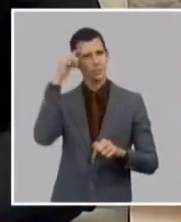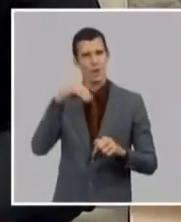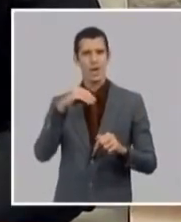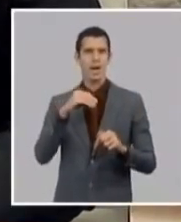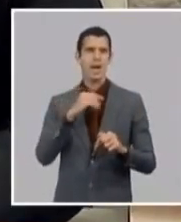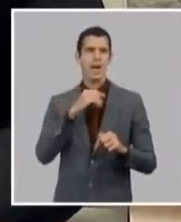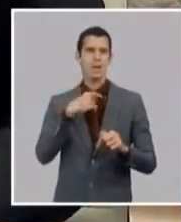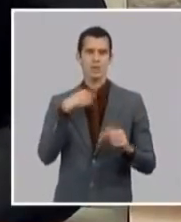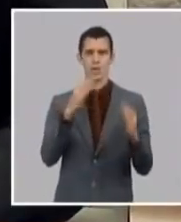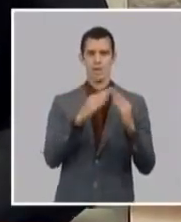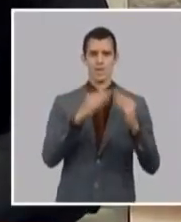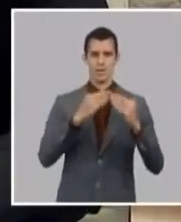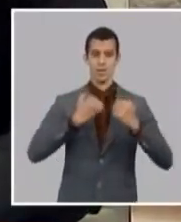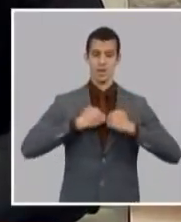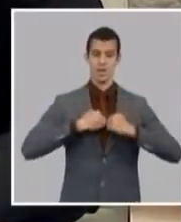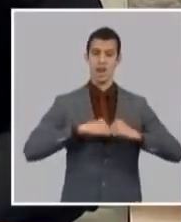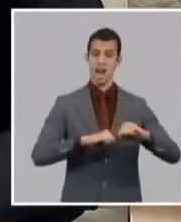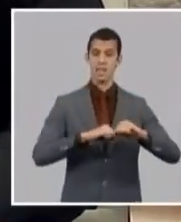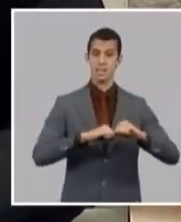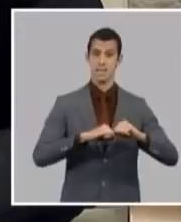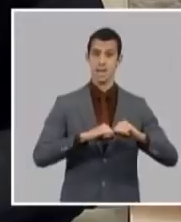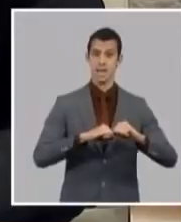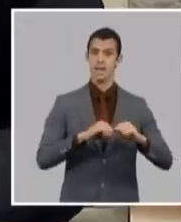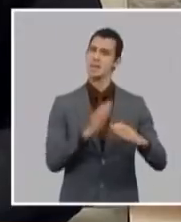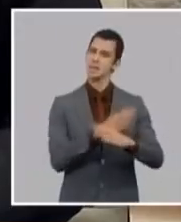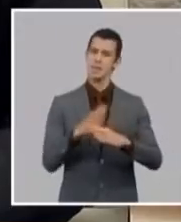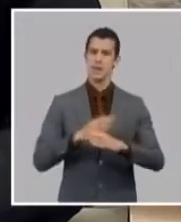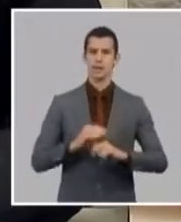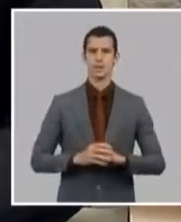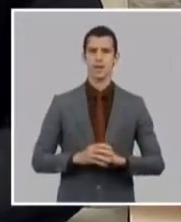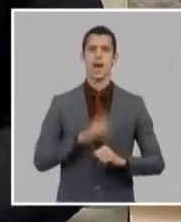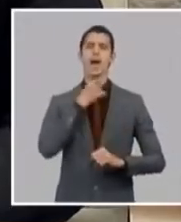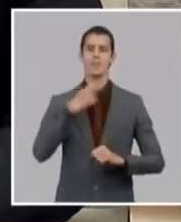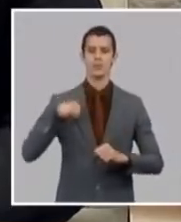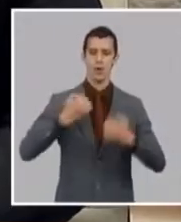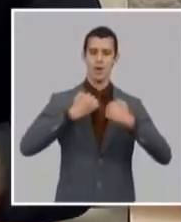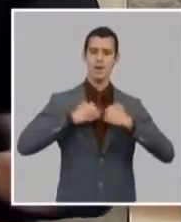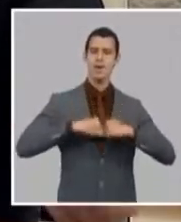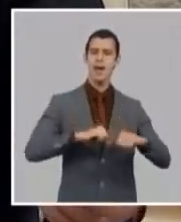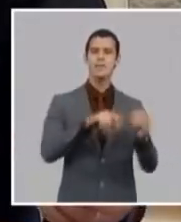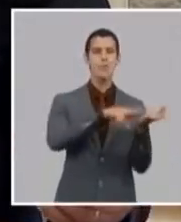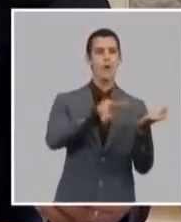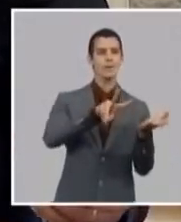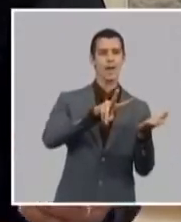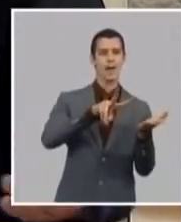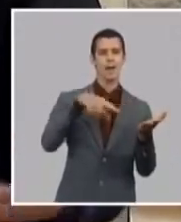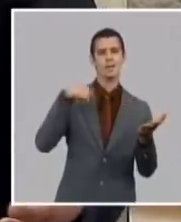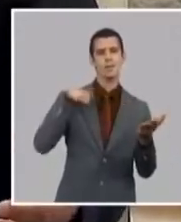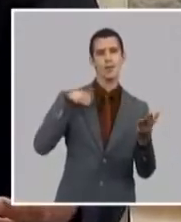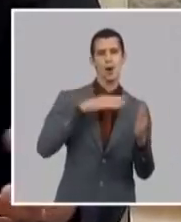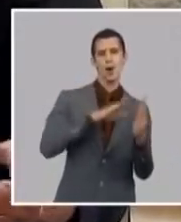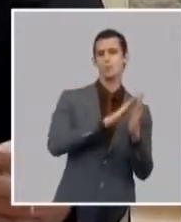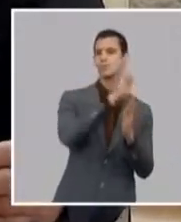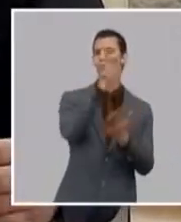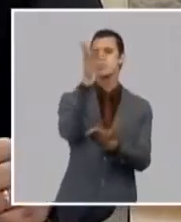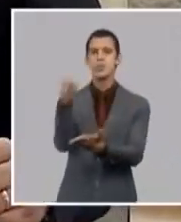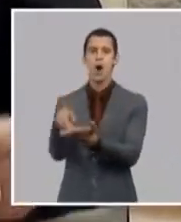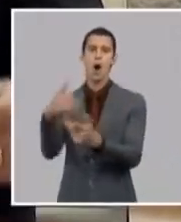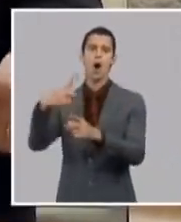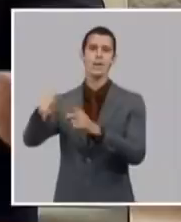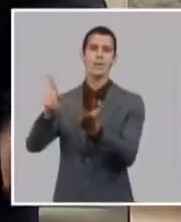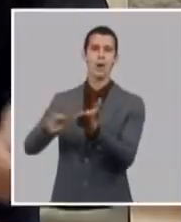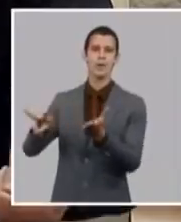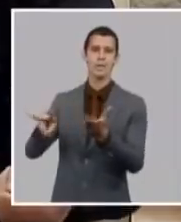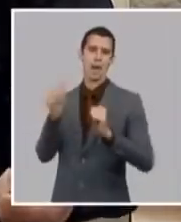se han asentado algunos llevan muchos años pero no tienen un respaldo legal no